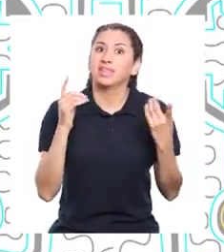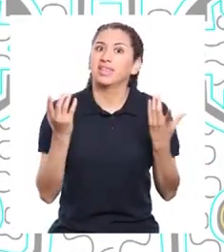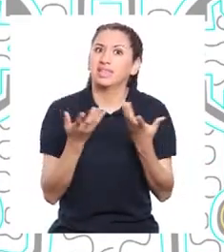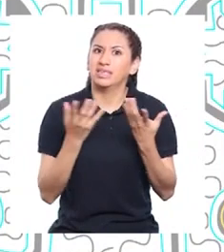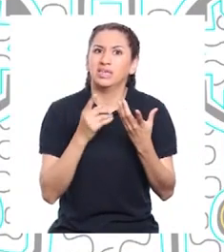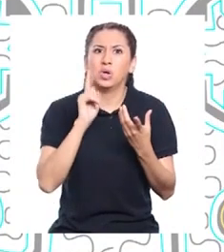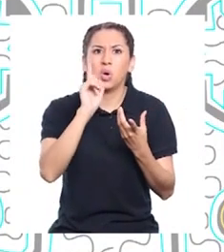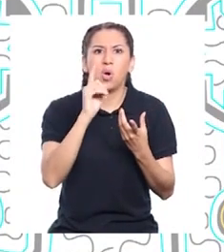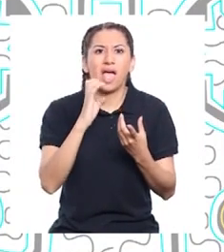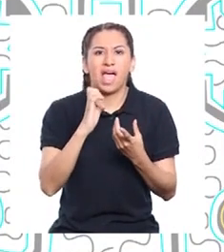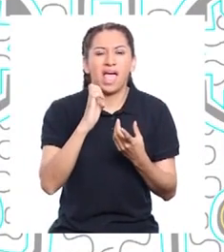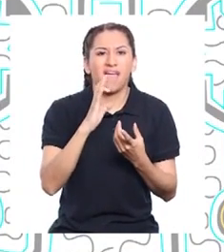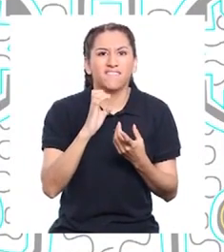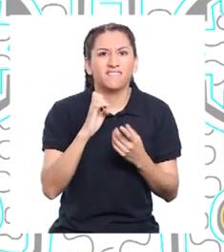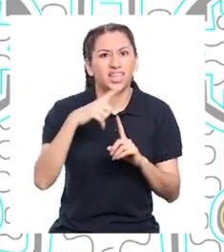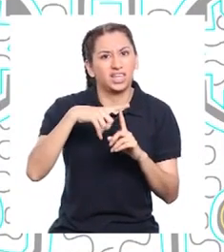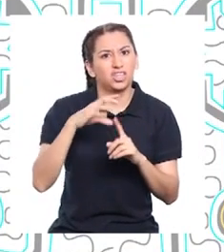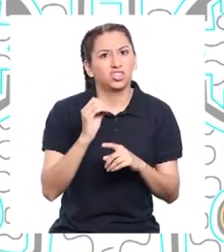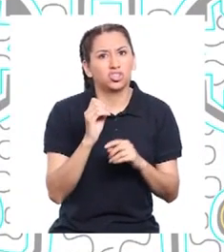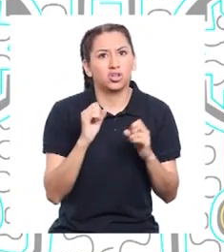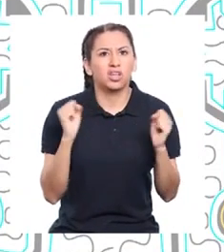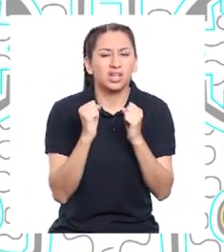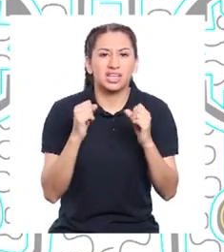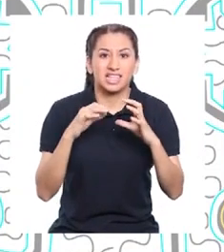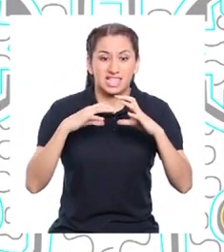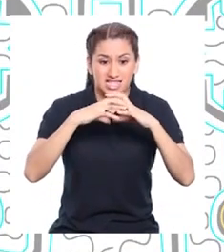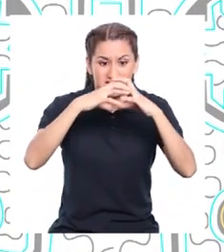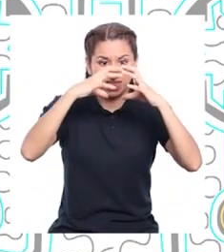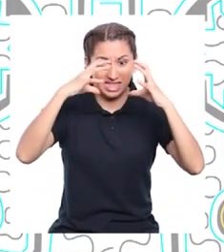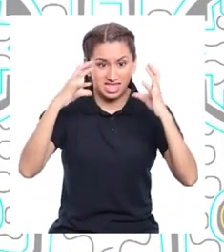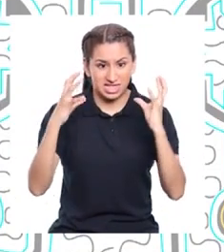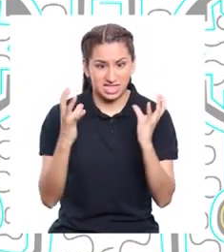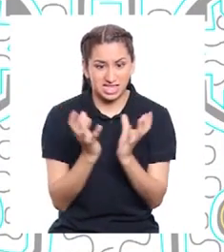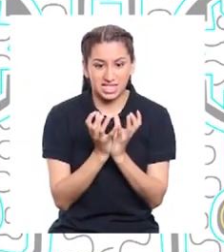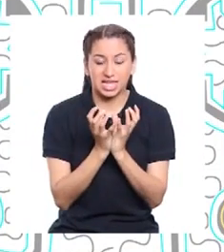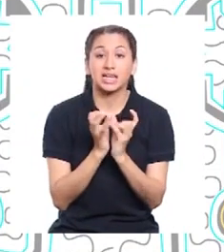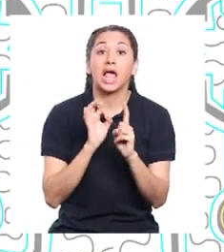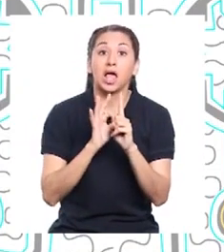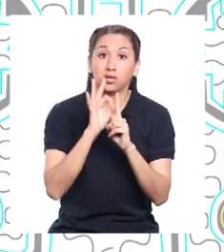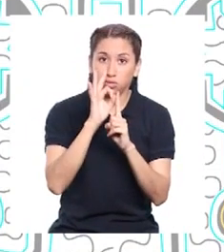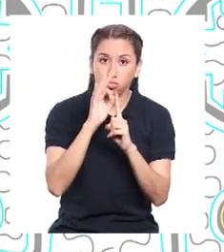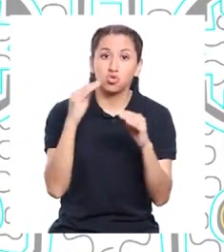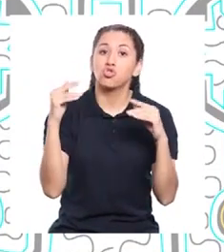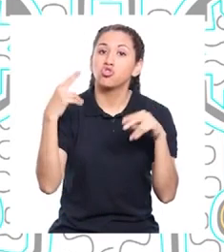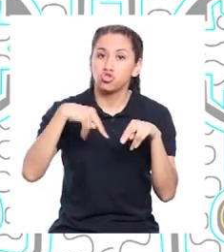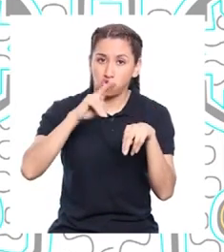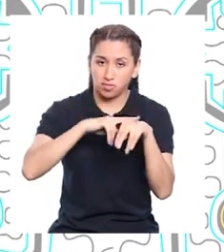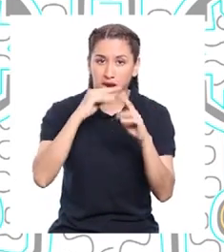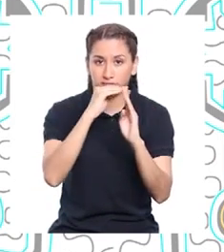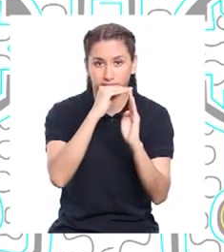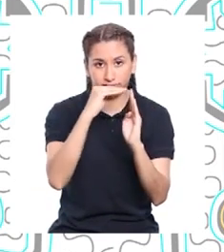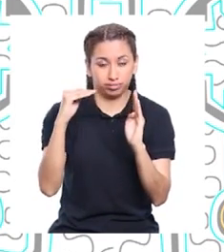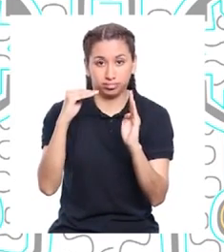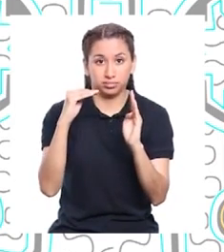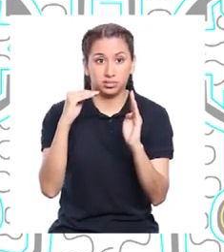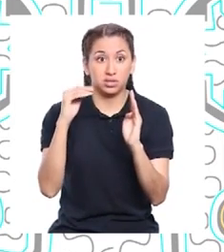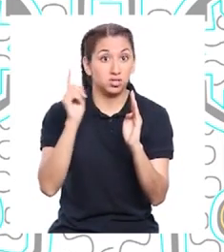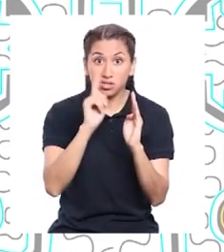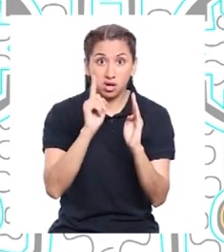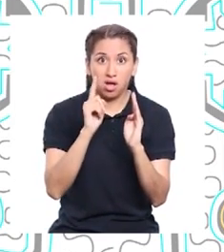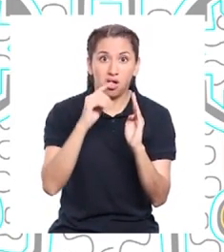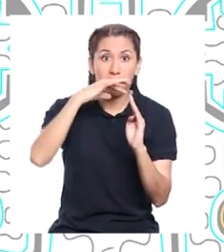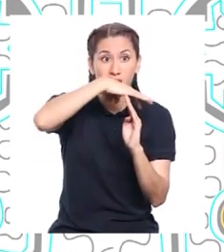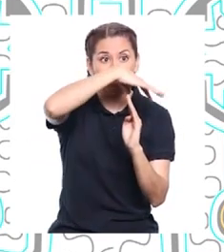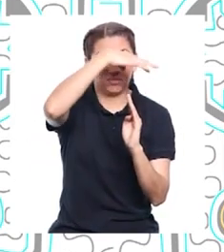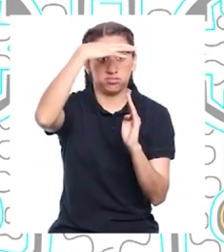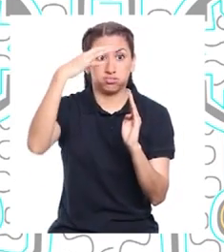invernadero es un fenómeno natural que hace que la Tierra mantenga una temperatura adecuada. Sin este, la